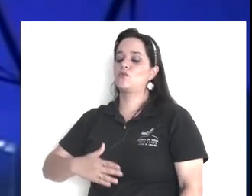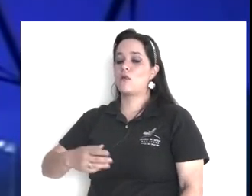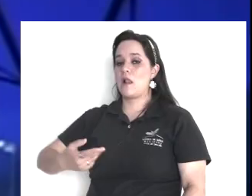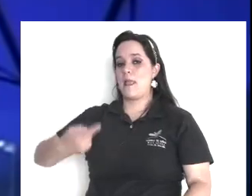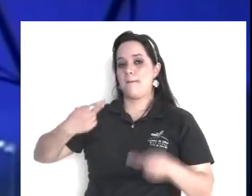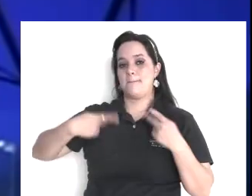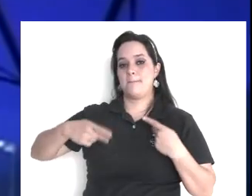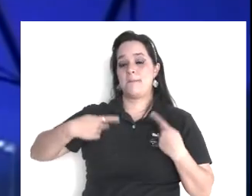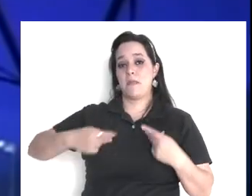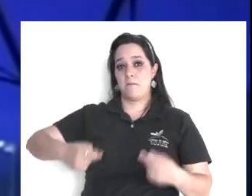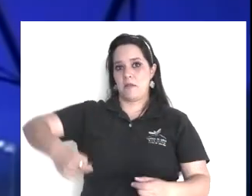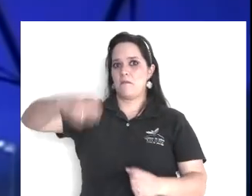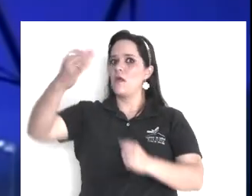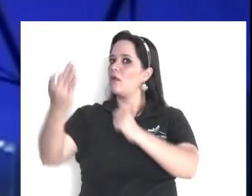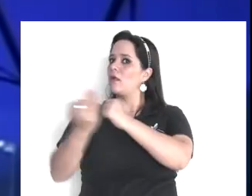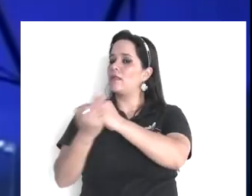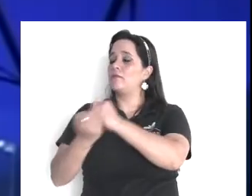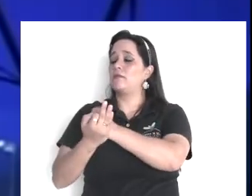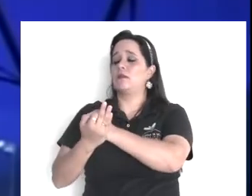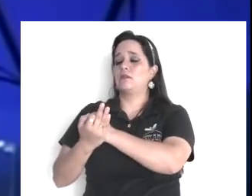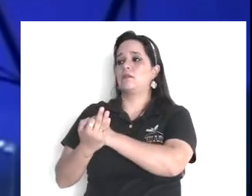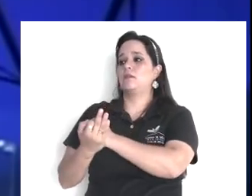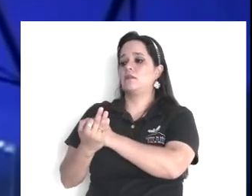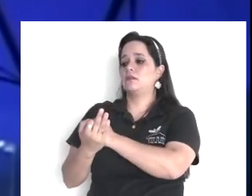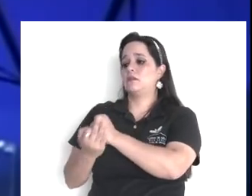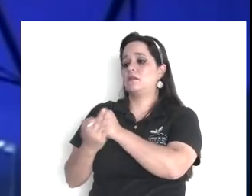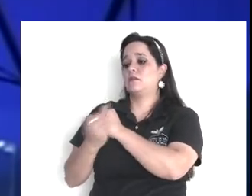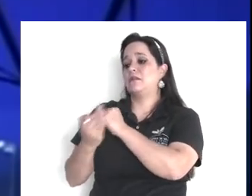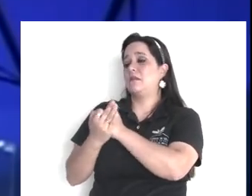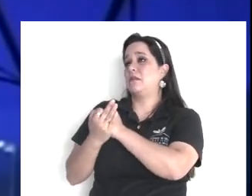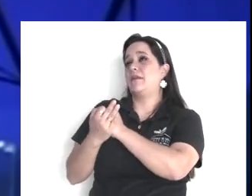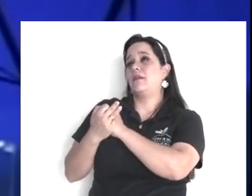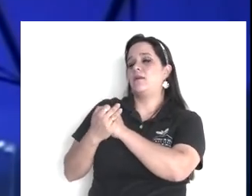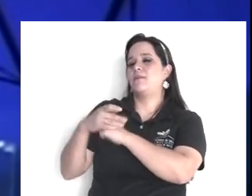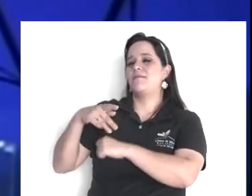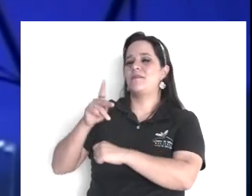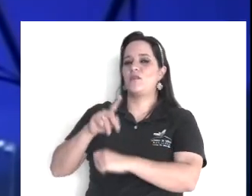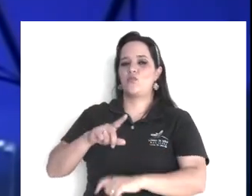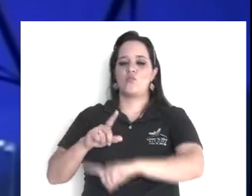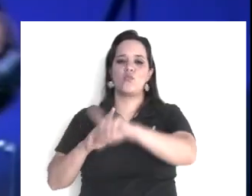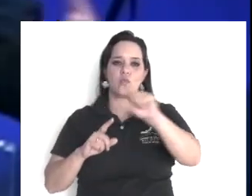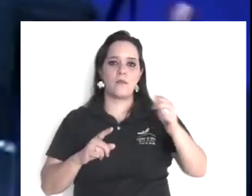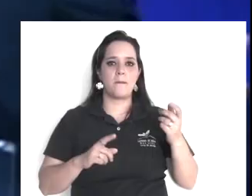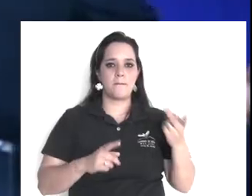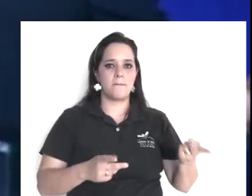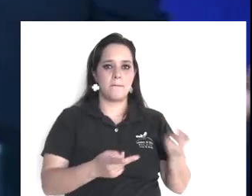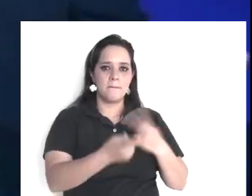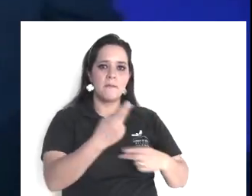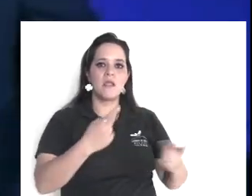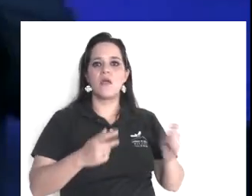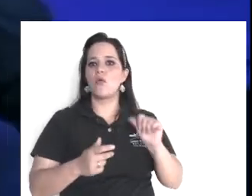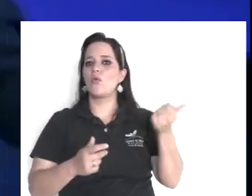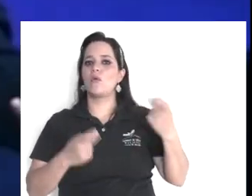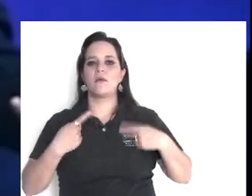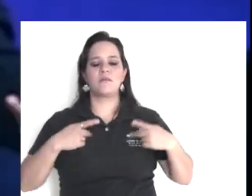primero que aboga, por su causa, pero viene su adversario, y le descubre,